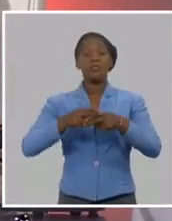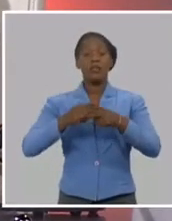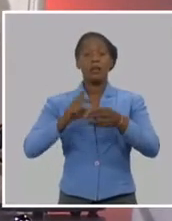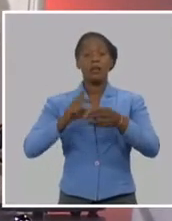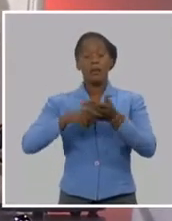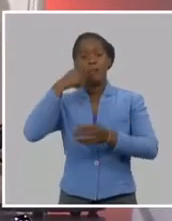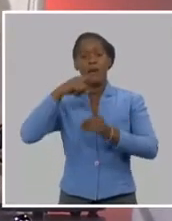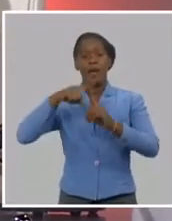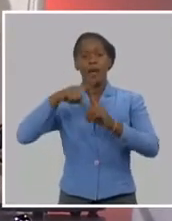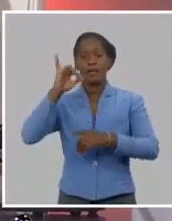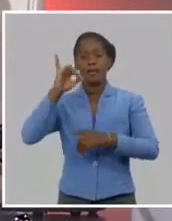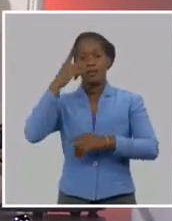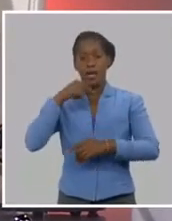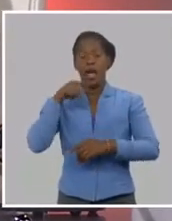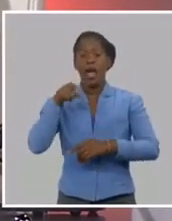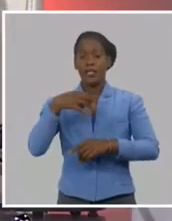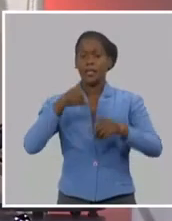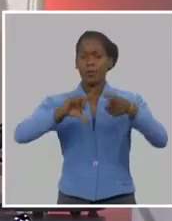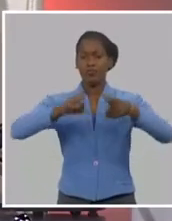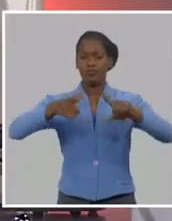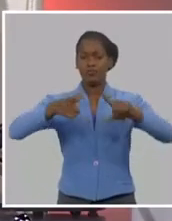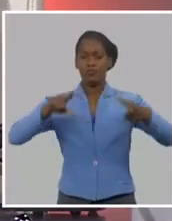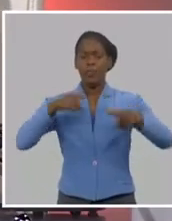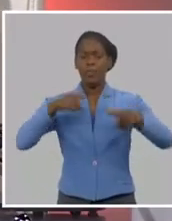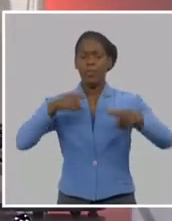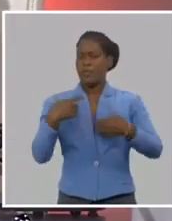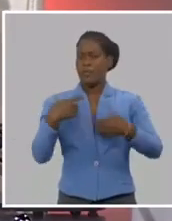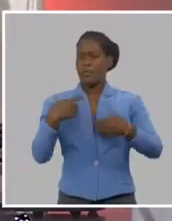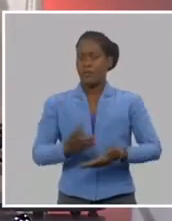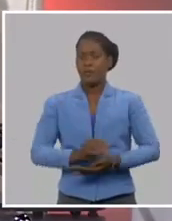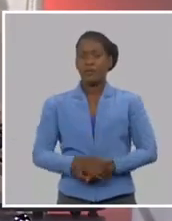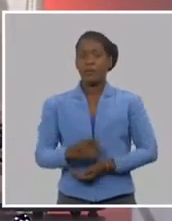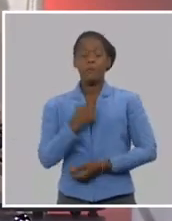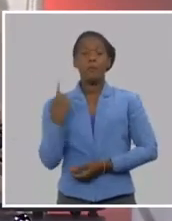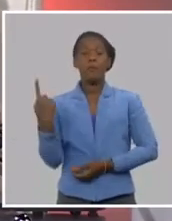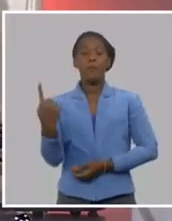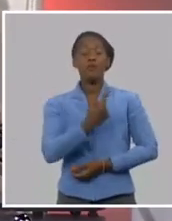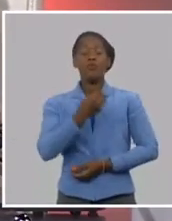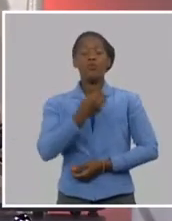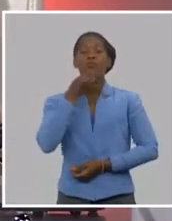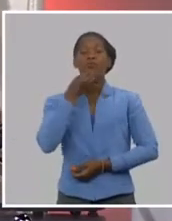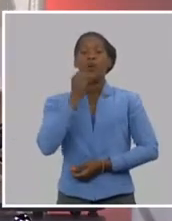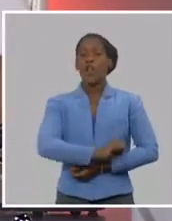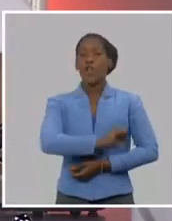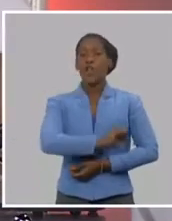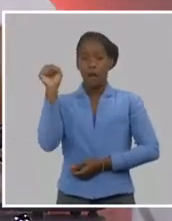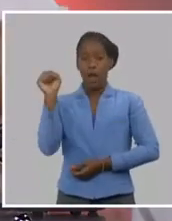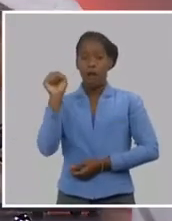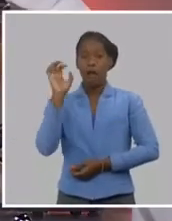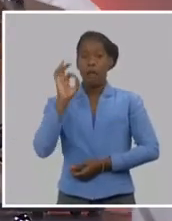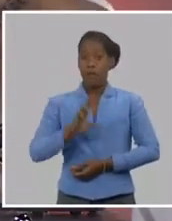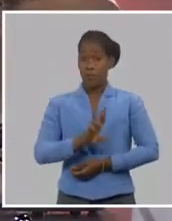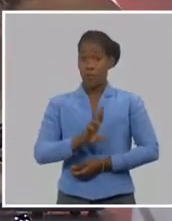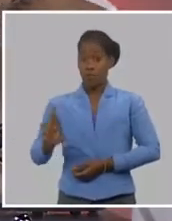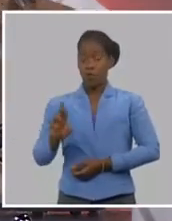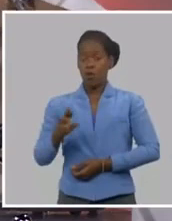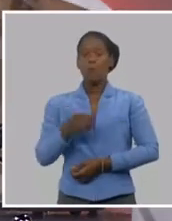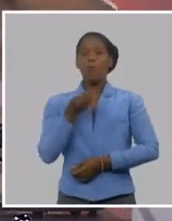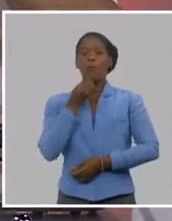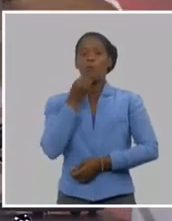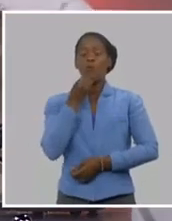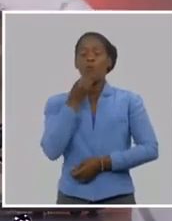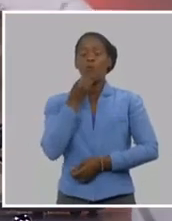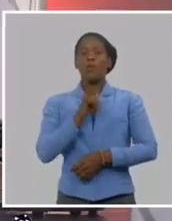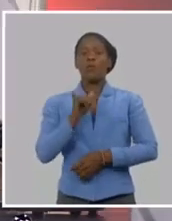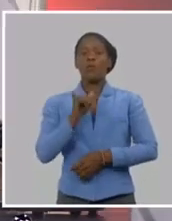Cuando dice en nuestras ideas, para todos será el beneficio de la revolución. Está siguiendo, al parecer,